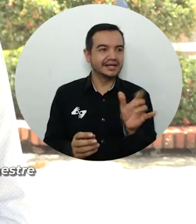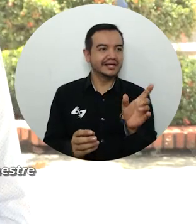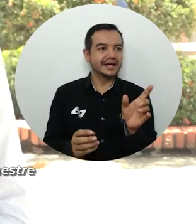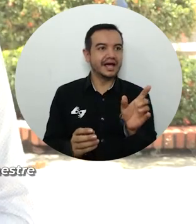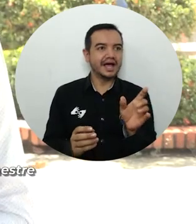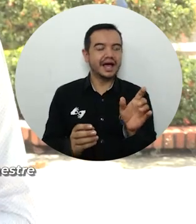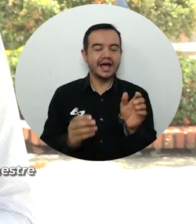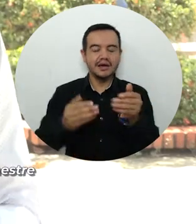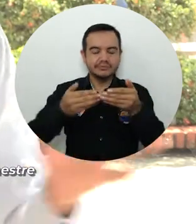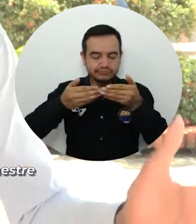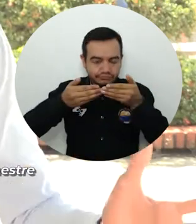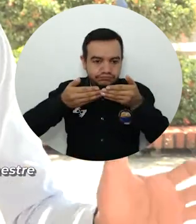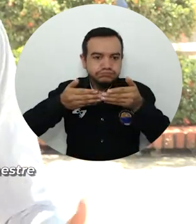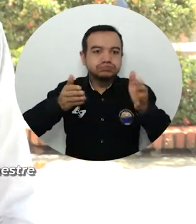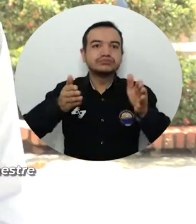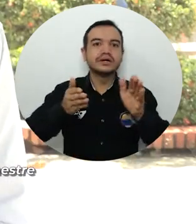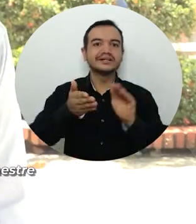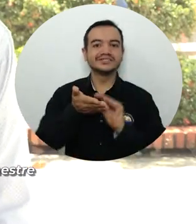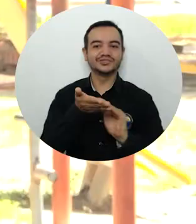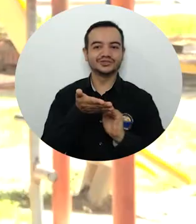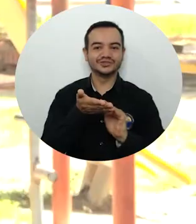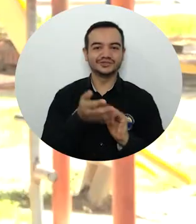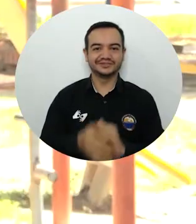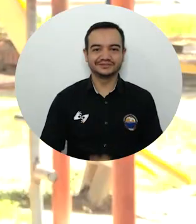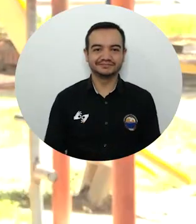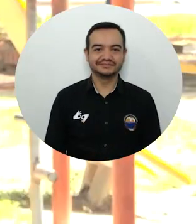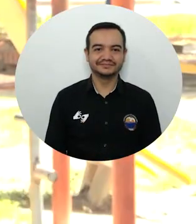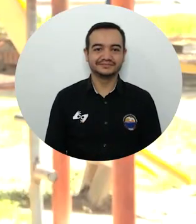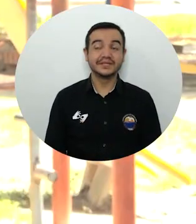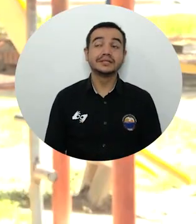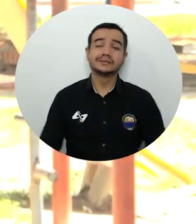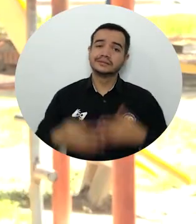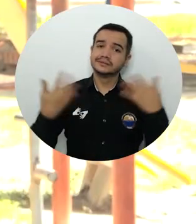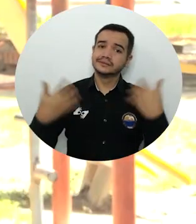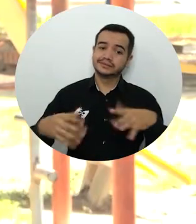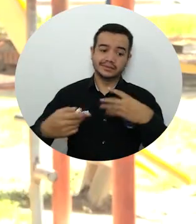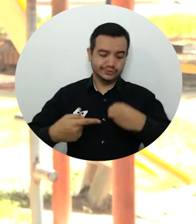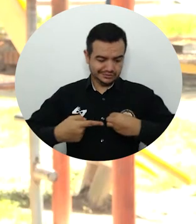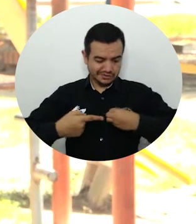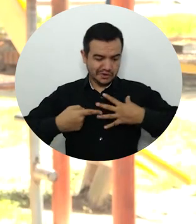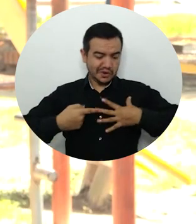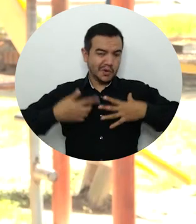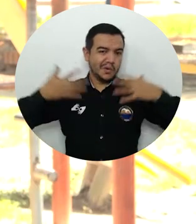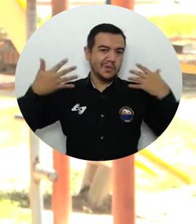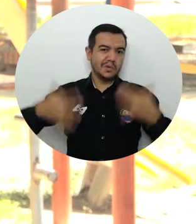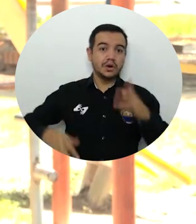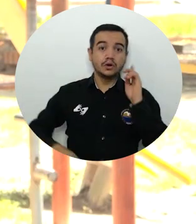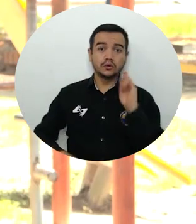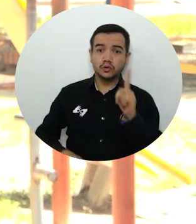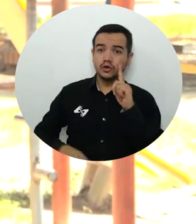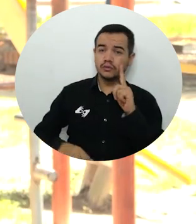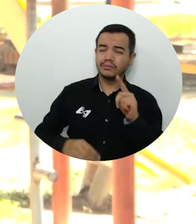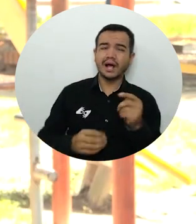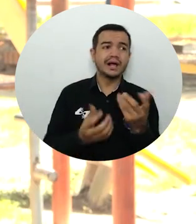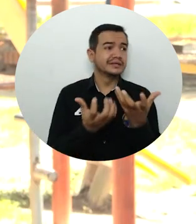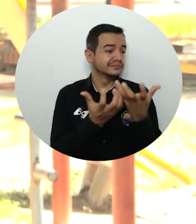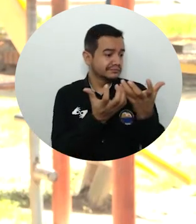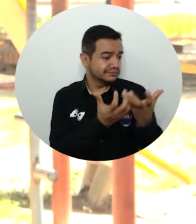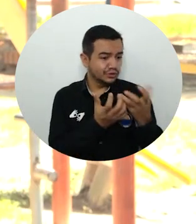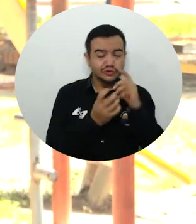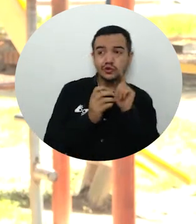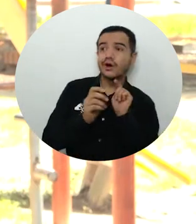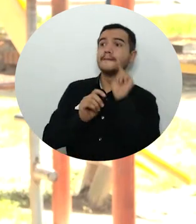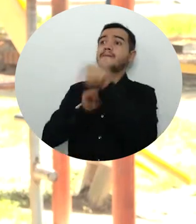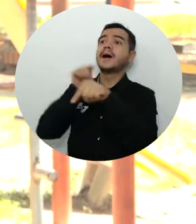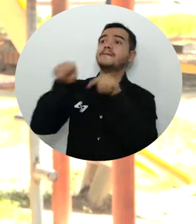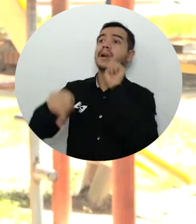que abre una solución. Es una gran oportunidad, ya que muchas personas no pueden dirigirse a Santa Marta